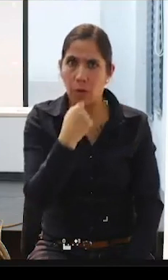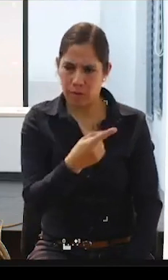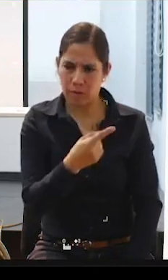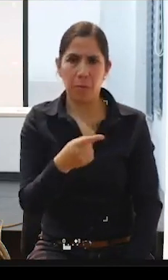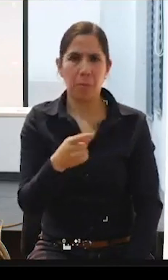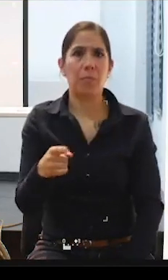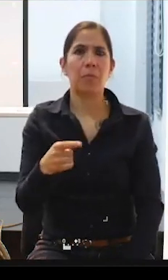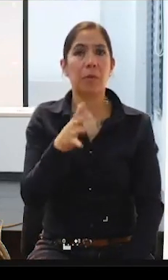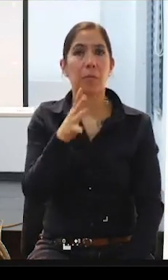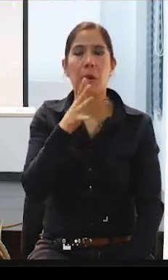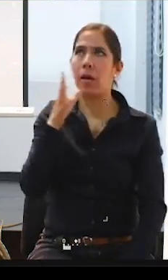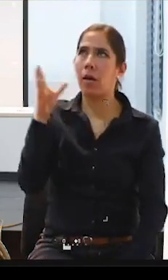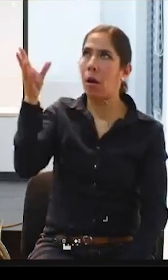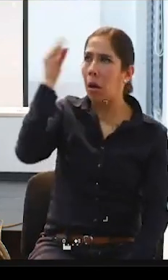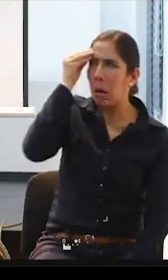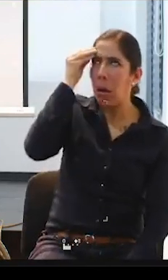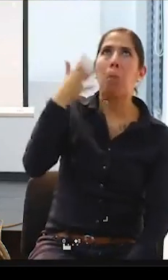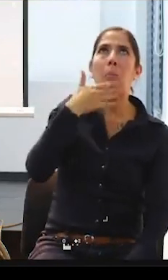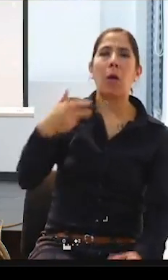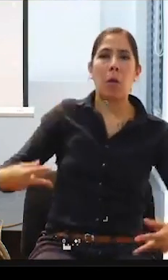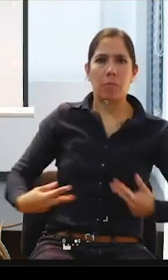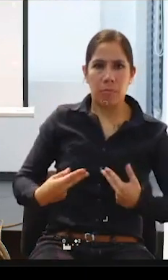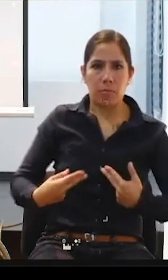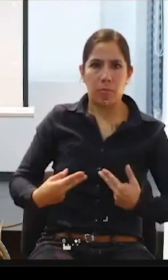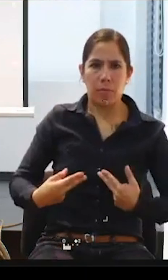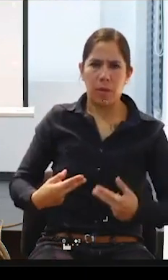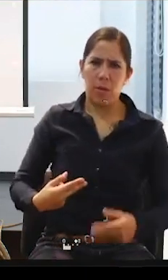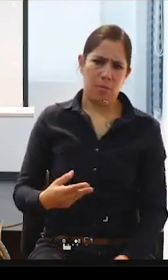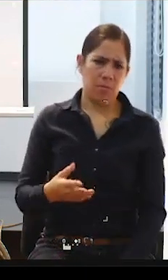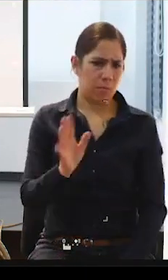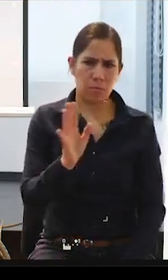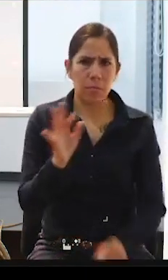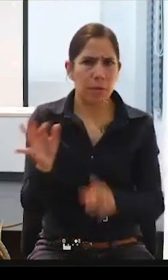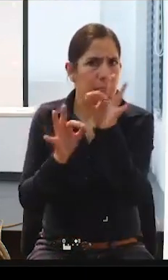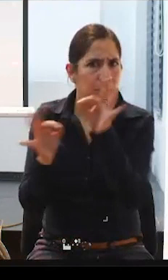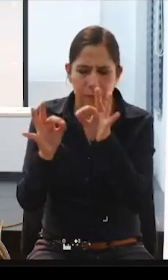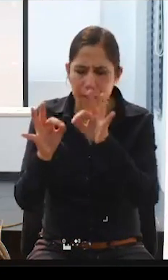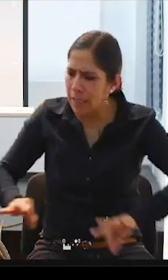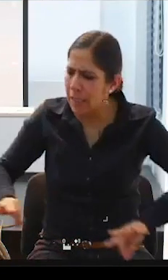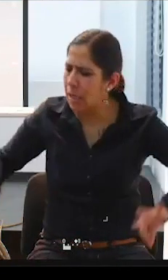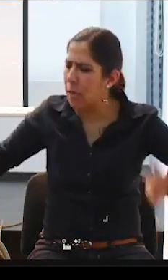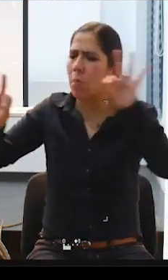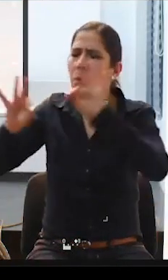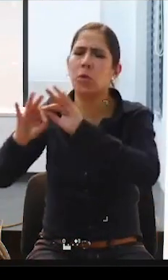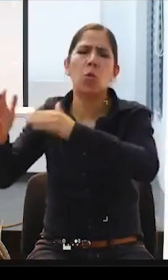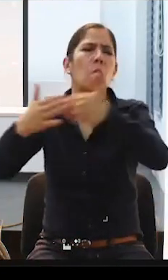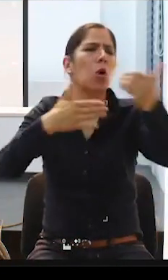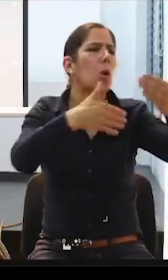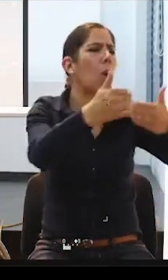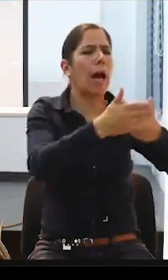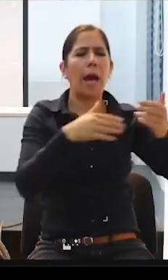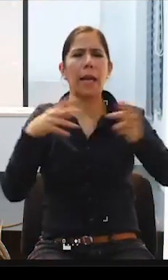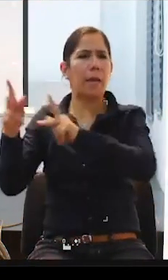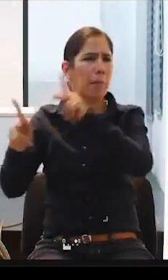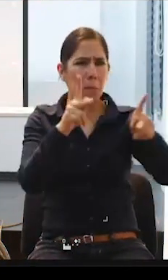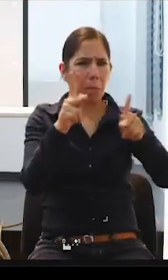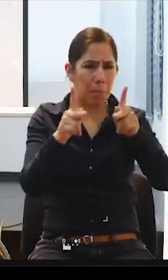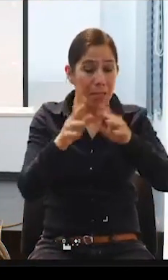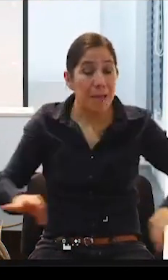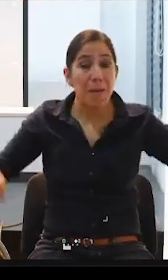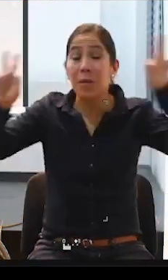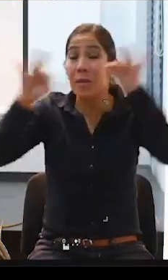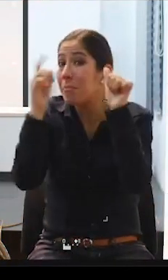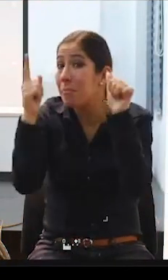yo lo que digo es lo primero que hay que hacer es educar a cualquier persona independientemente si se tenga o no se tenga discapacidad